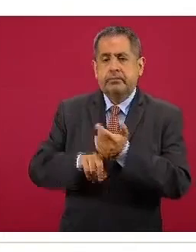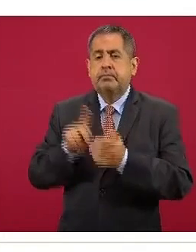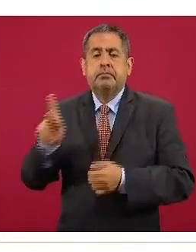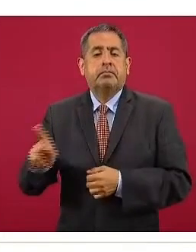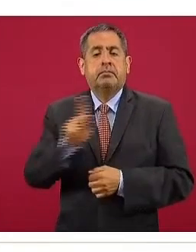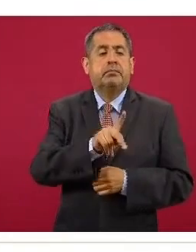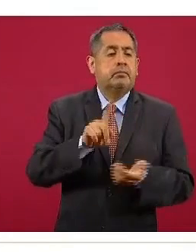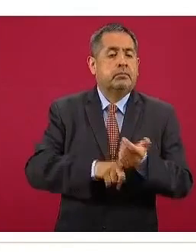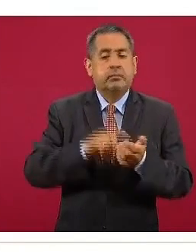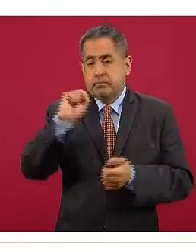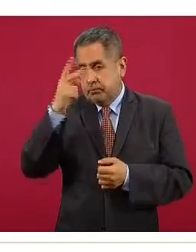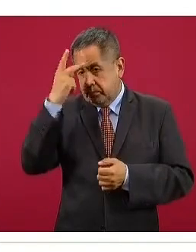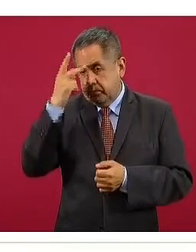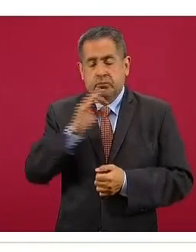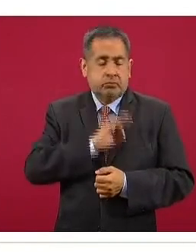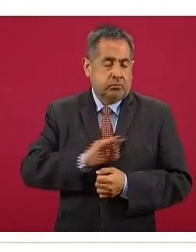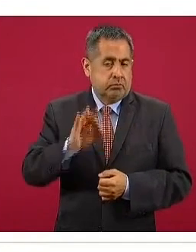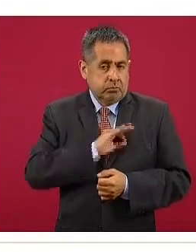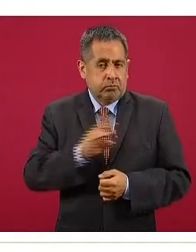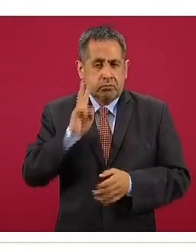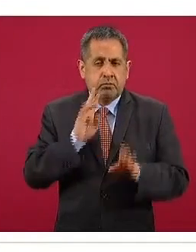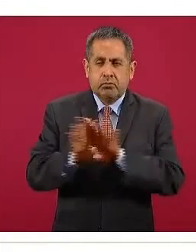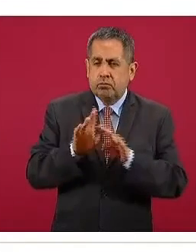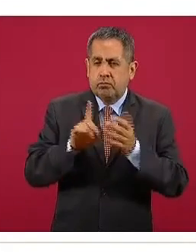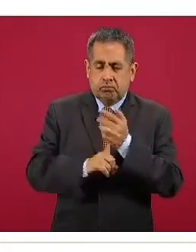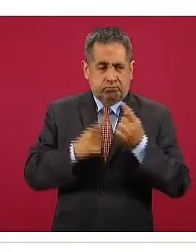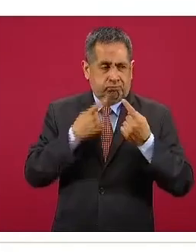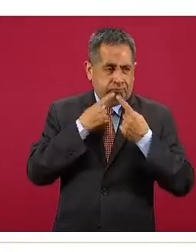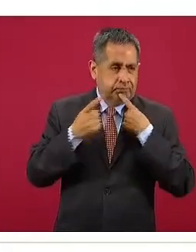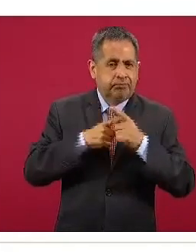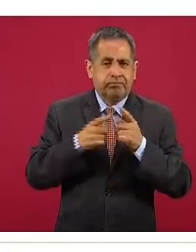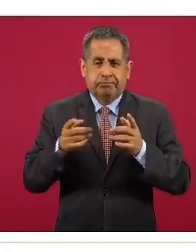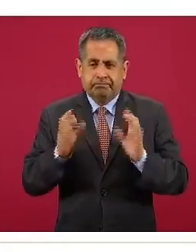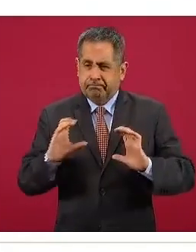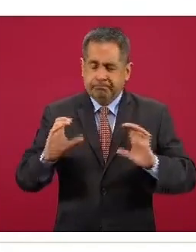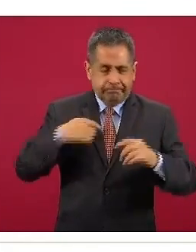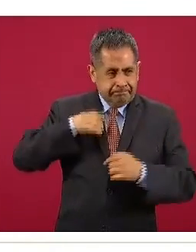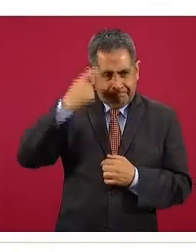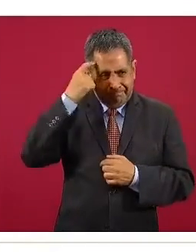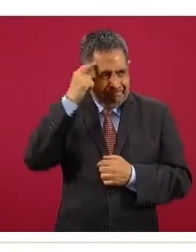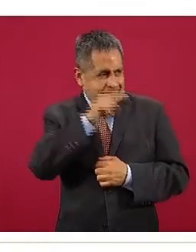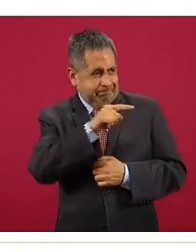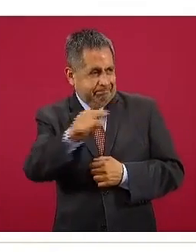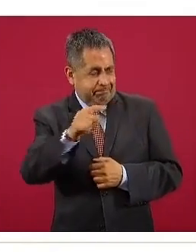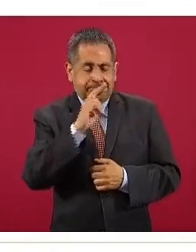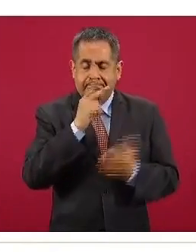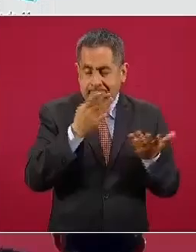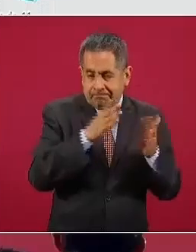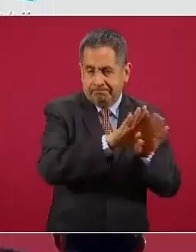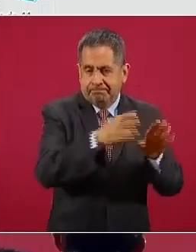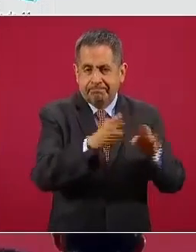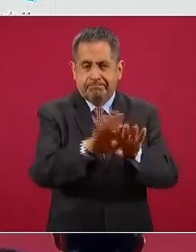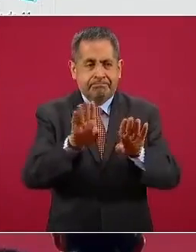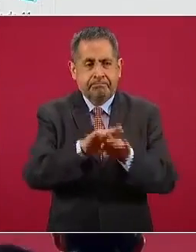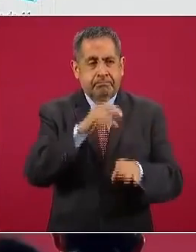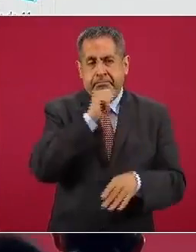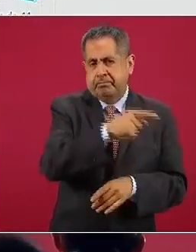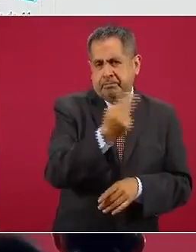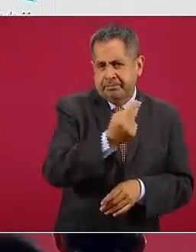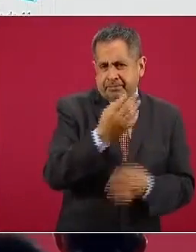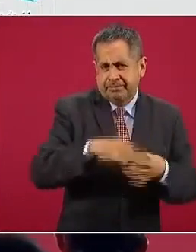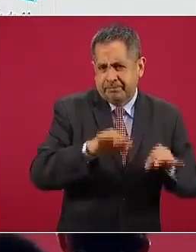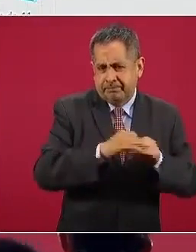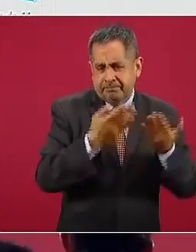al caso de San Luis Potosí esto se logra por reducciones un análisis de reducir la movilidad en actividades no esenciales